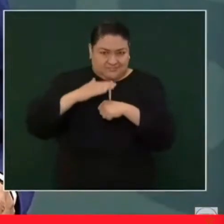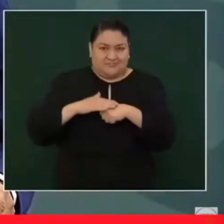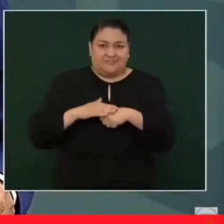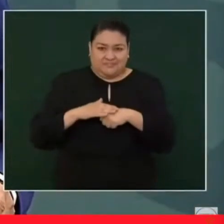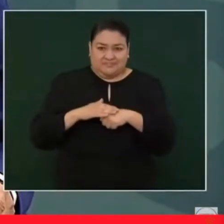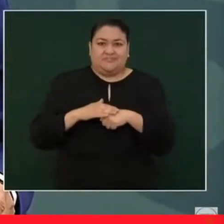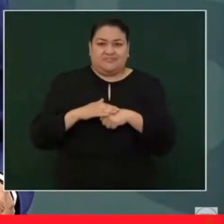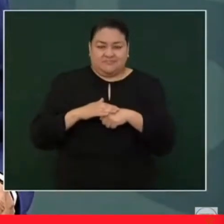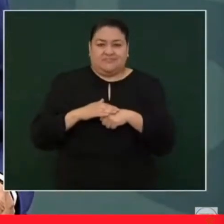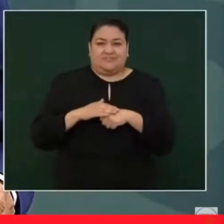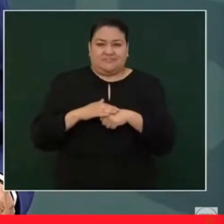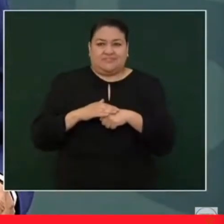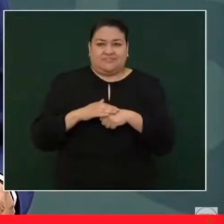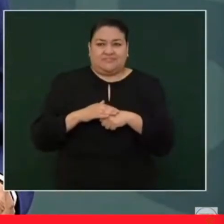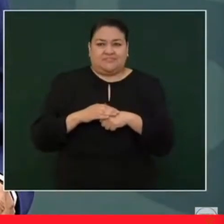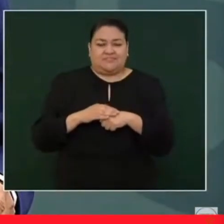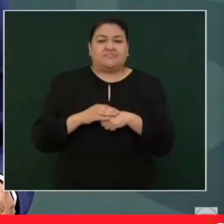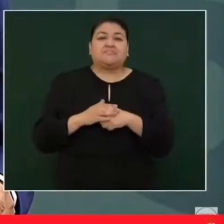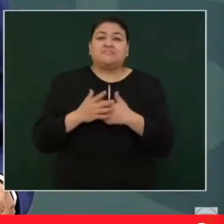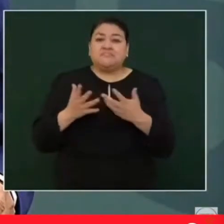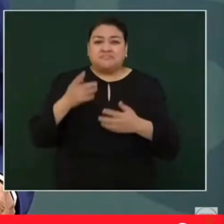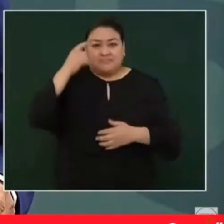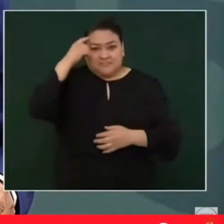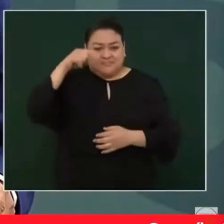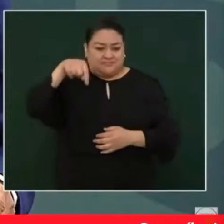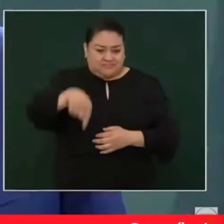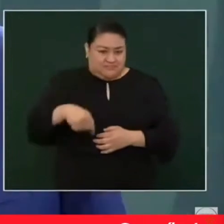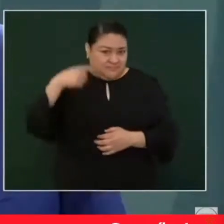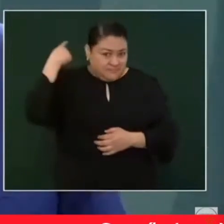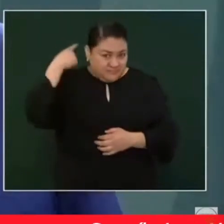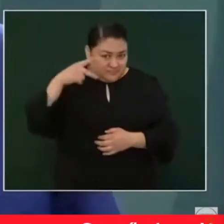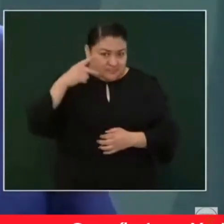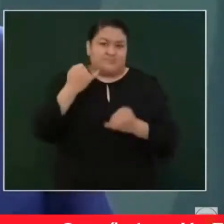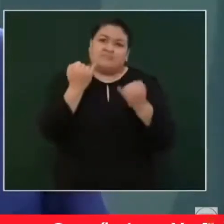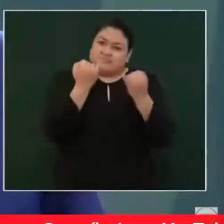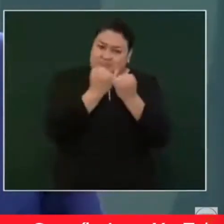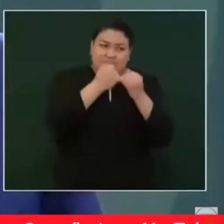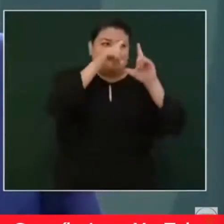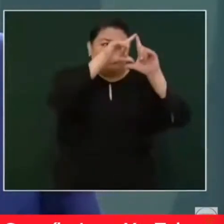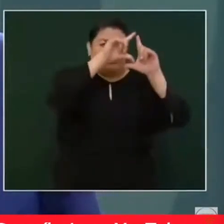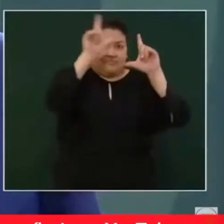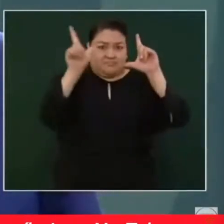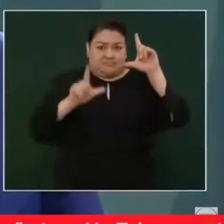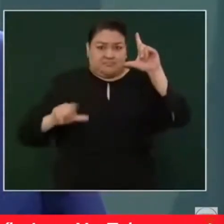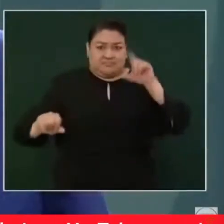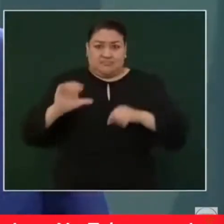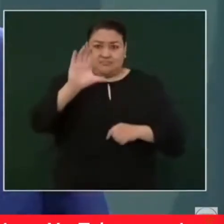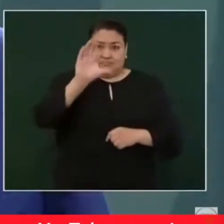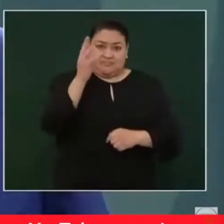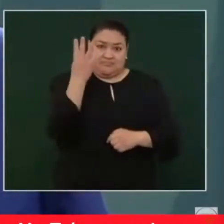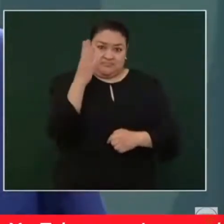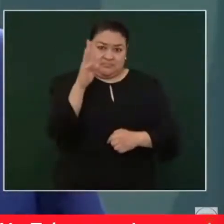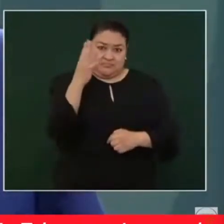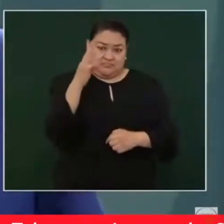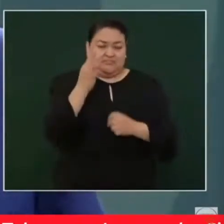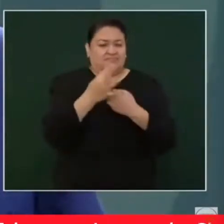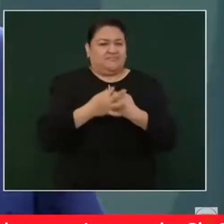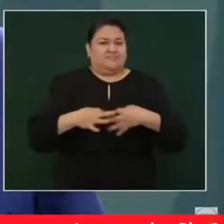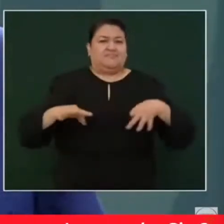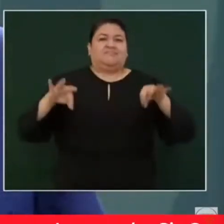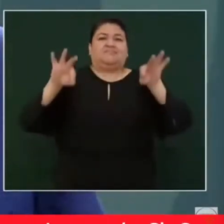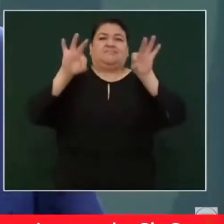los poblanos, para los mexicanos este día